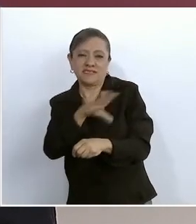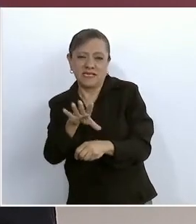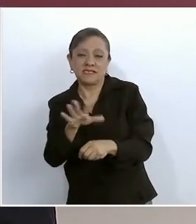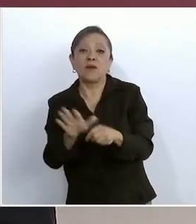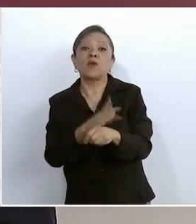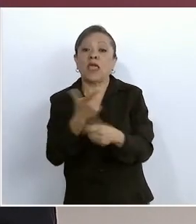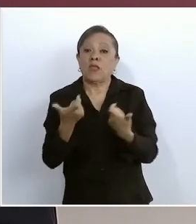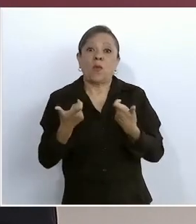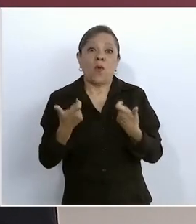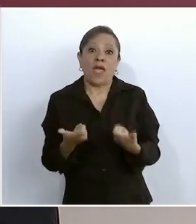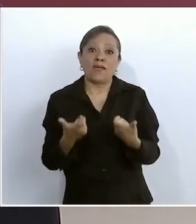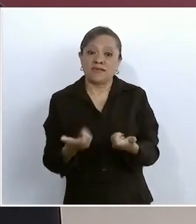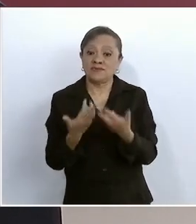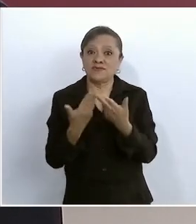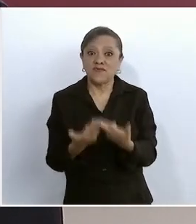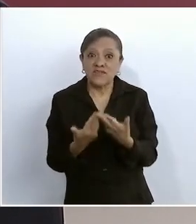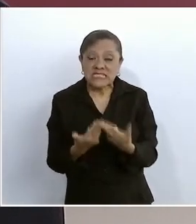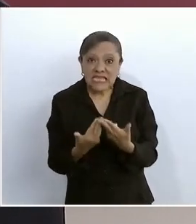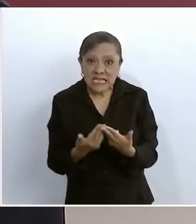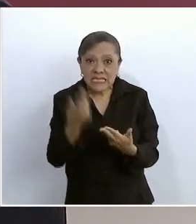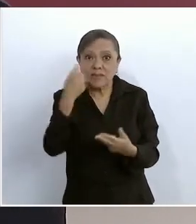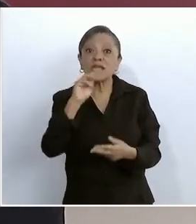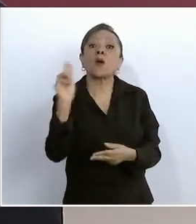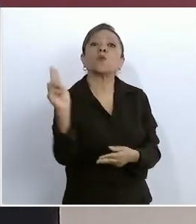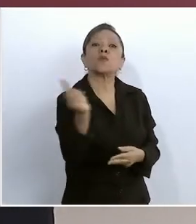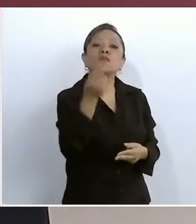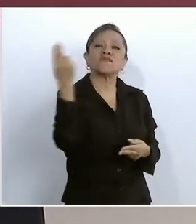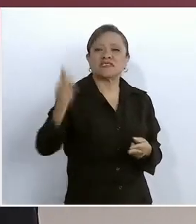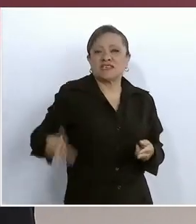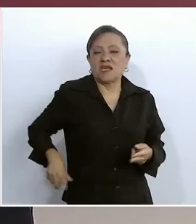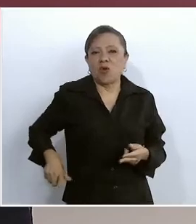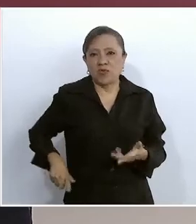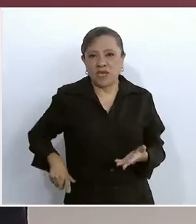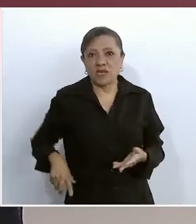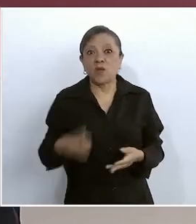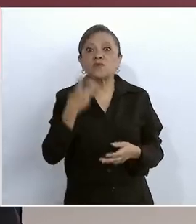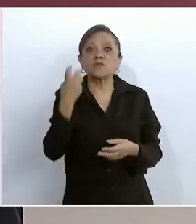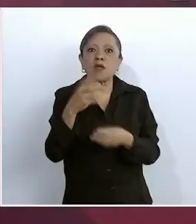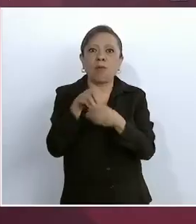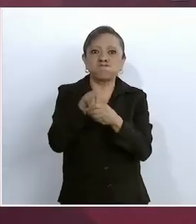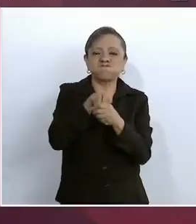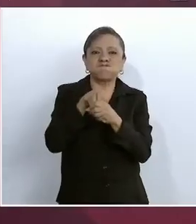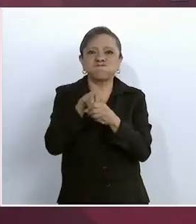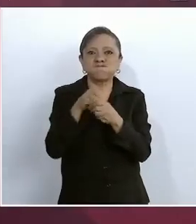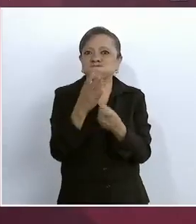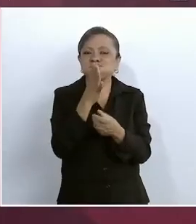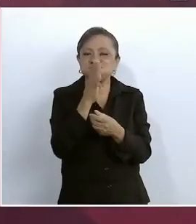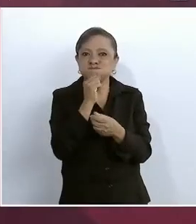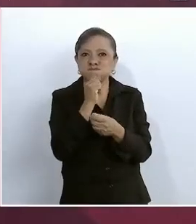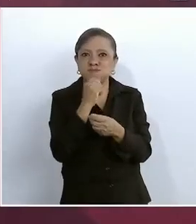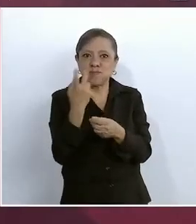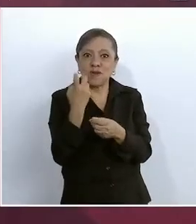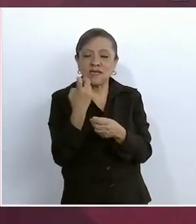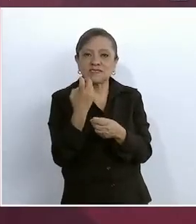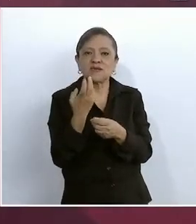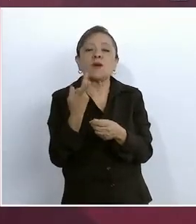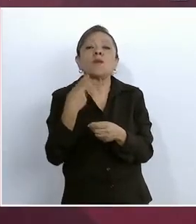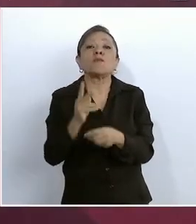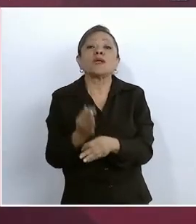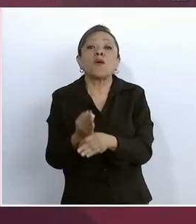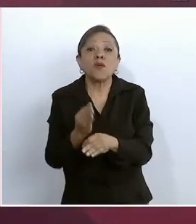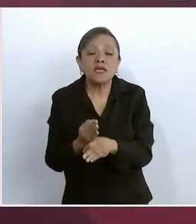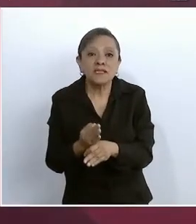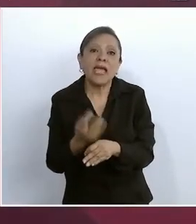públicas y no había cupo y esto nos lleva ahora a que México no